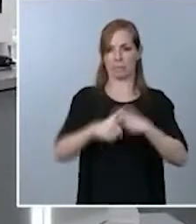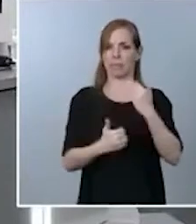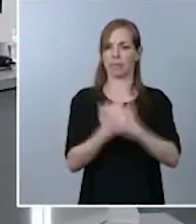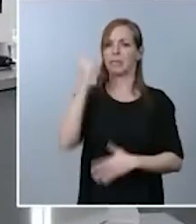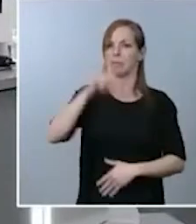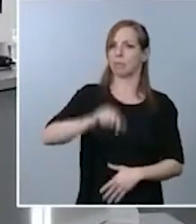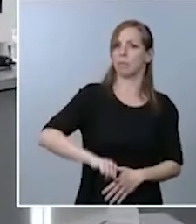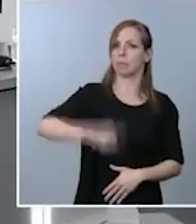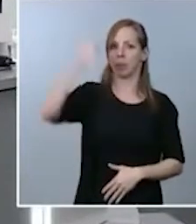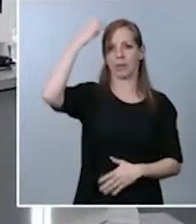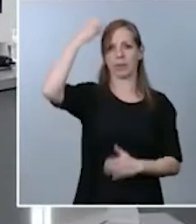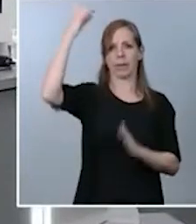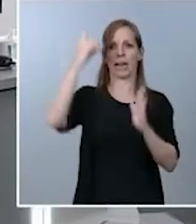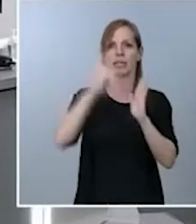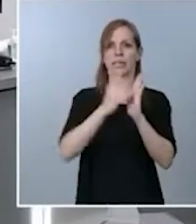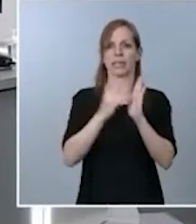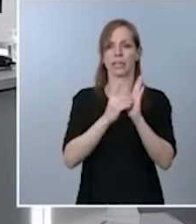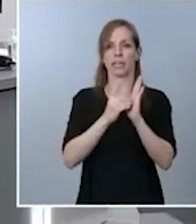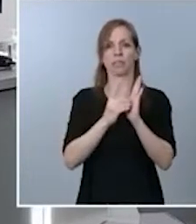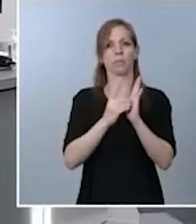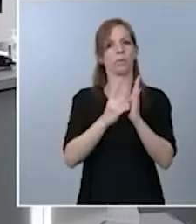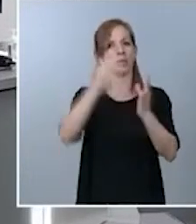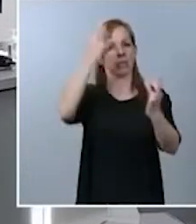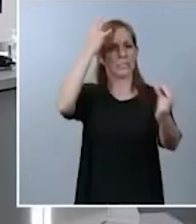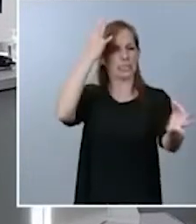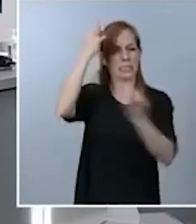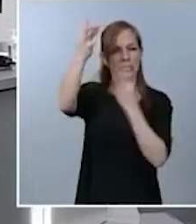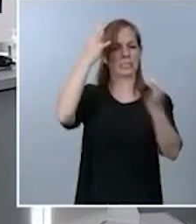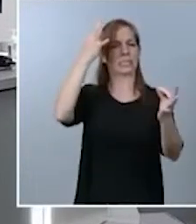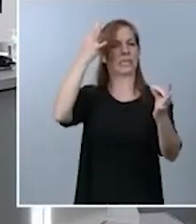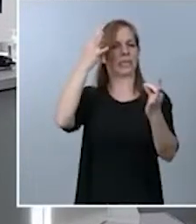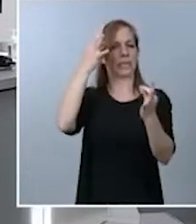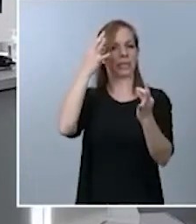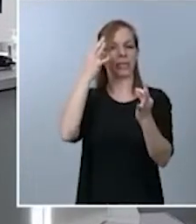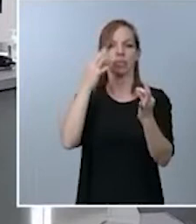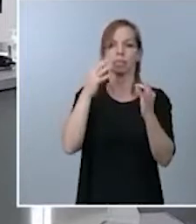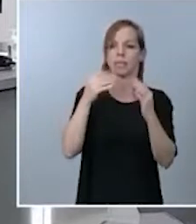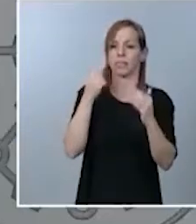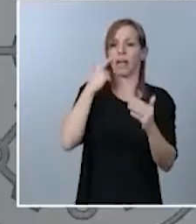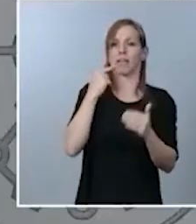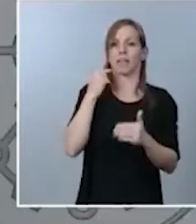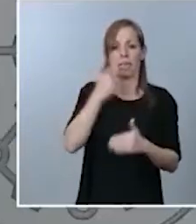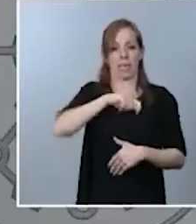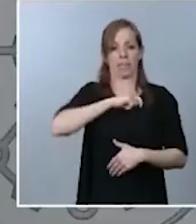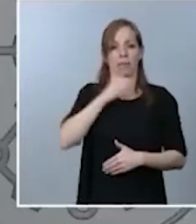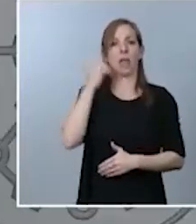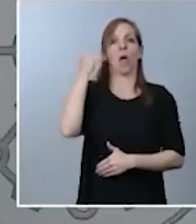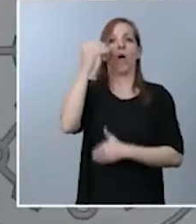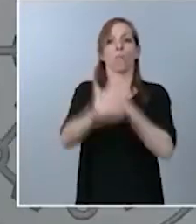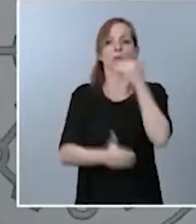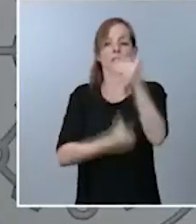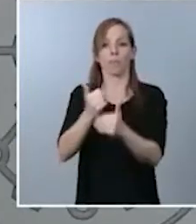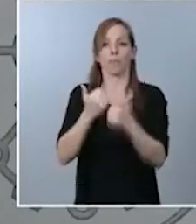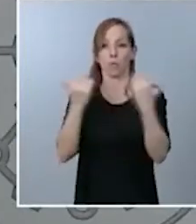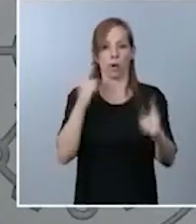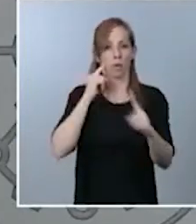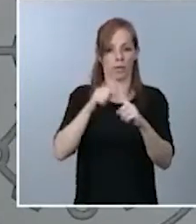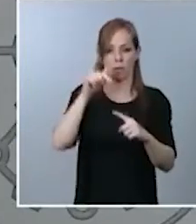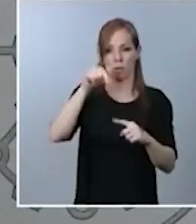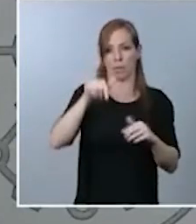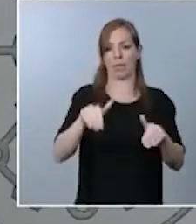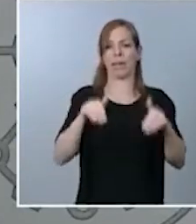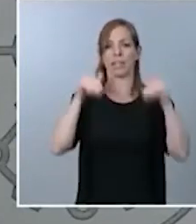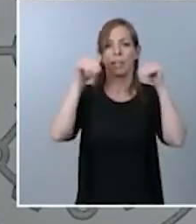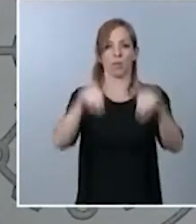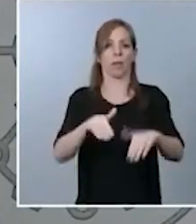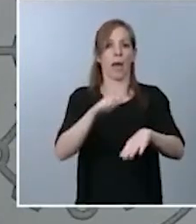decreto que regula de forma detallada el procedimiento por el que España va a seleccionar las candidaturas españolas para jueces y